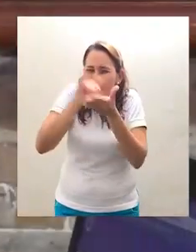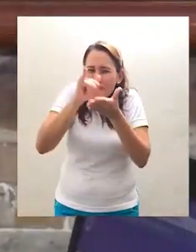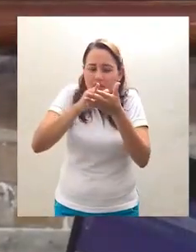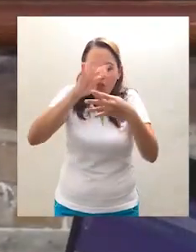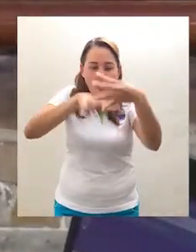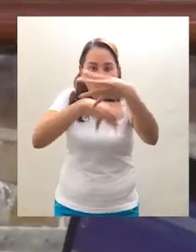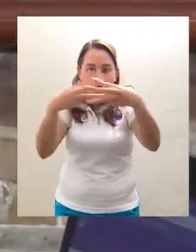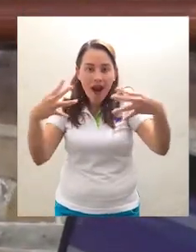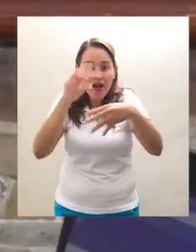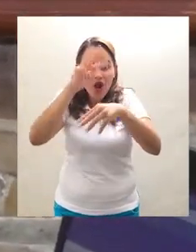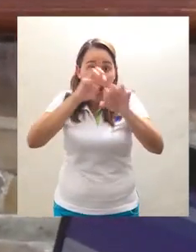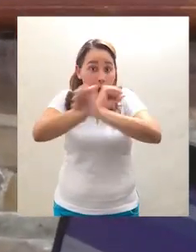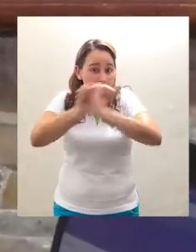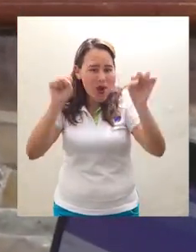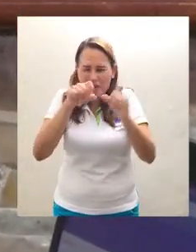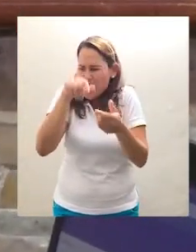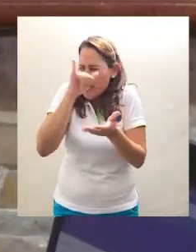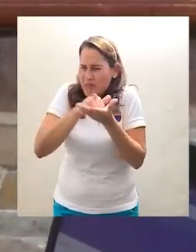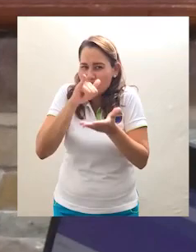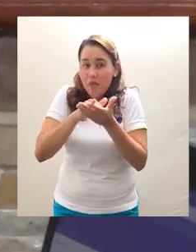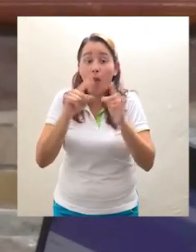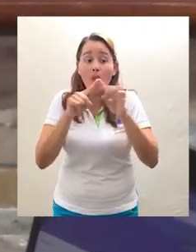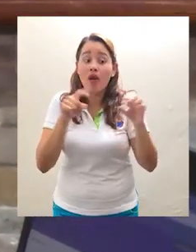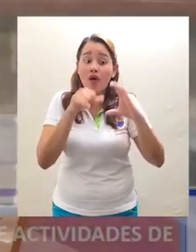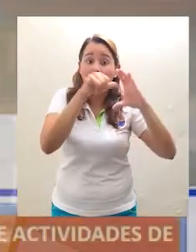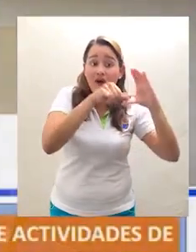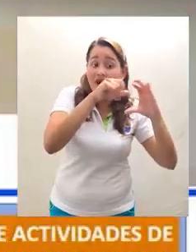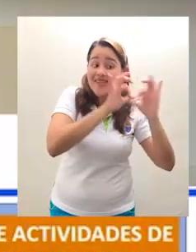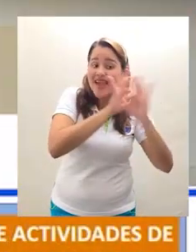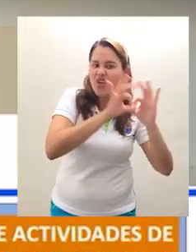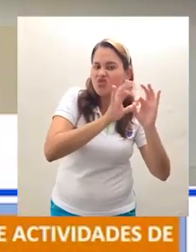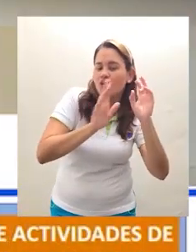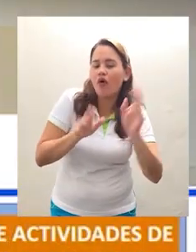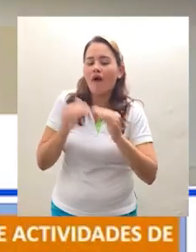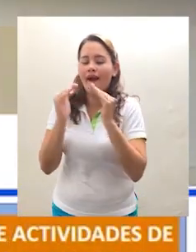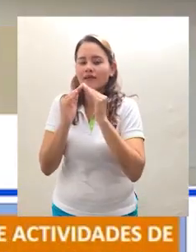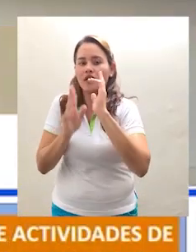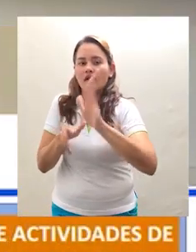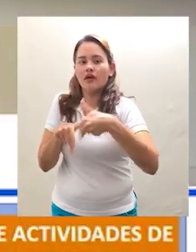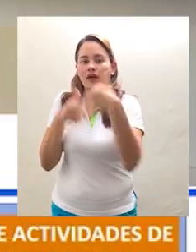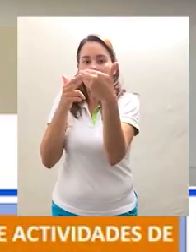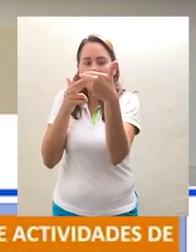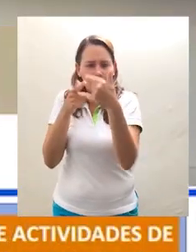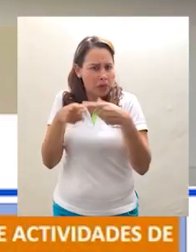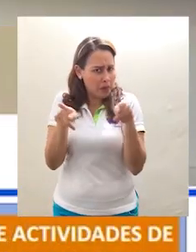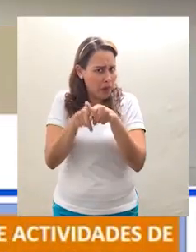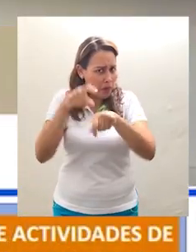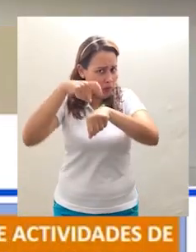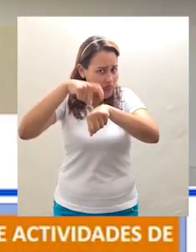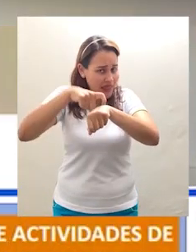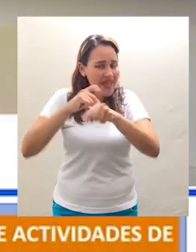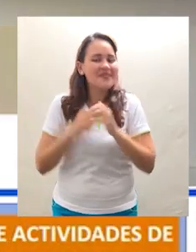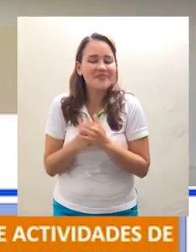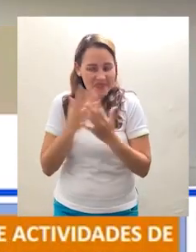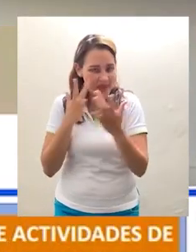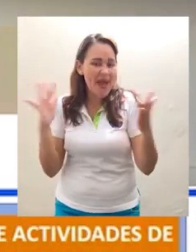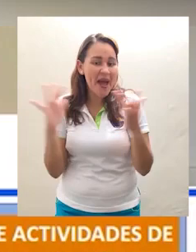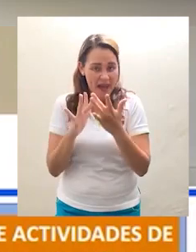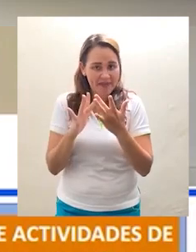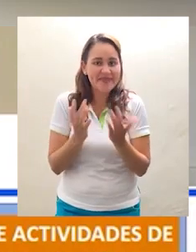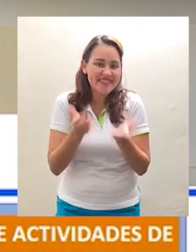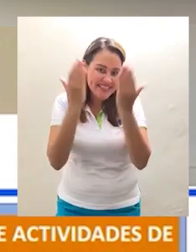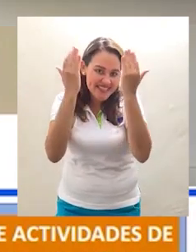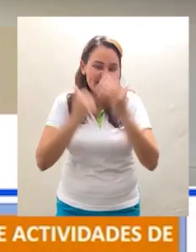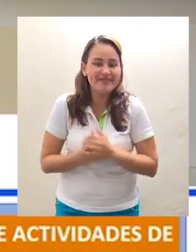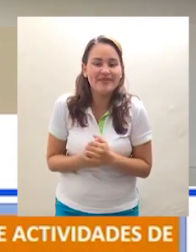a las 8 de la mañana de ese mismo jueves, pero ya no en el Salón 101 del bloque Mar Caribe, sino cada uno desde